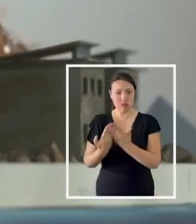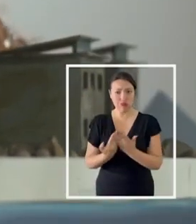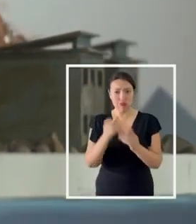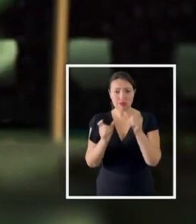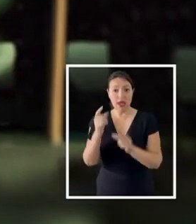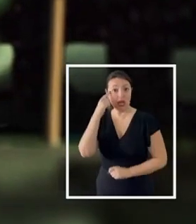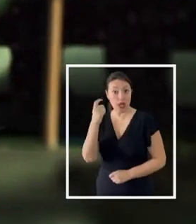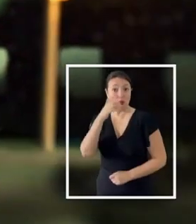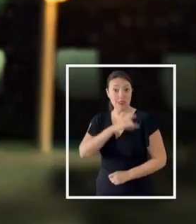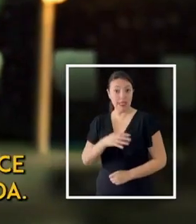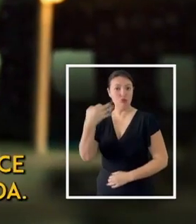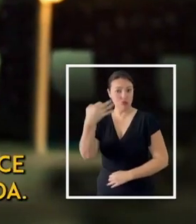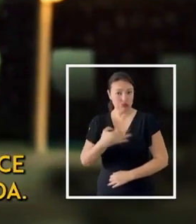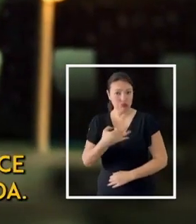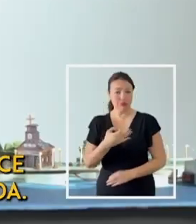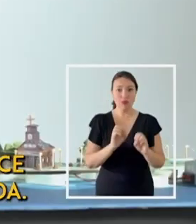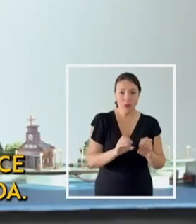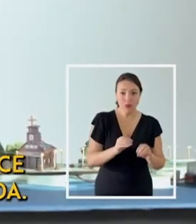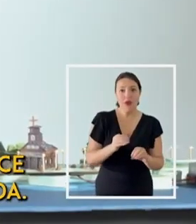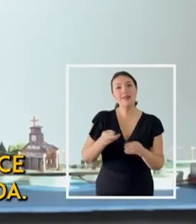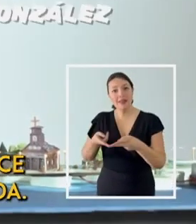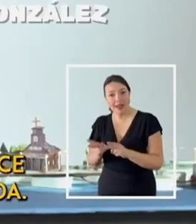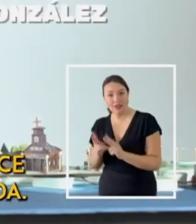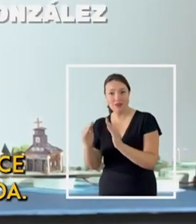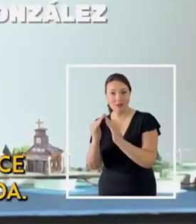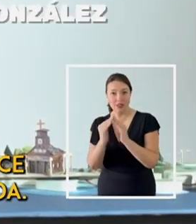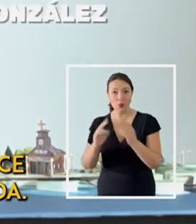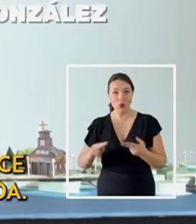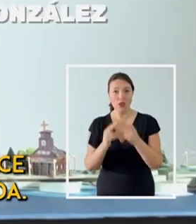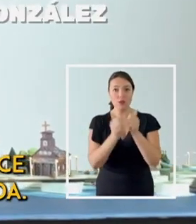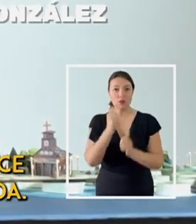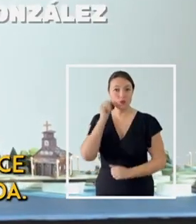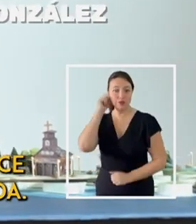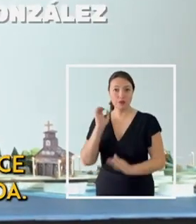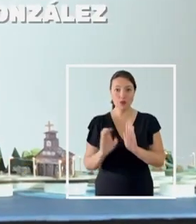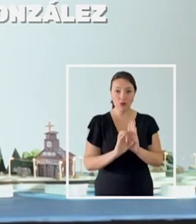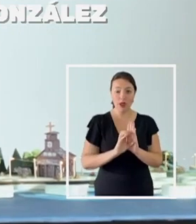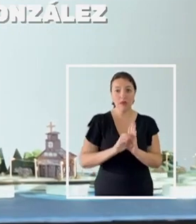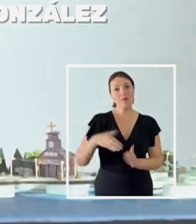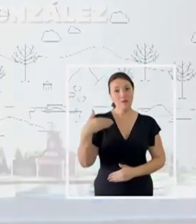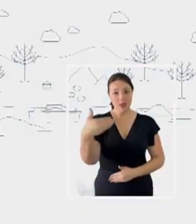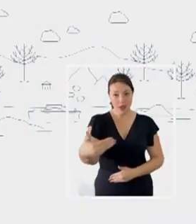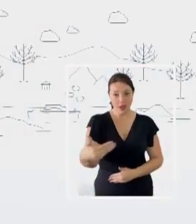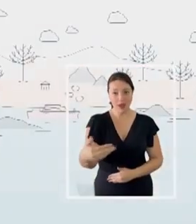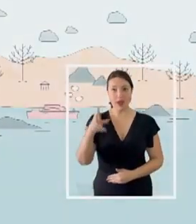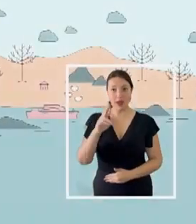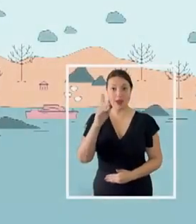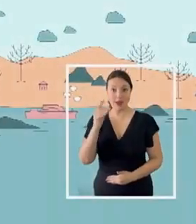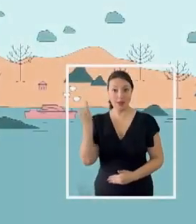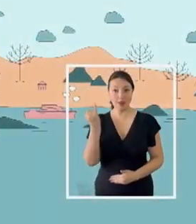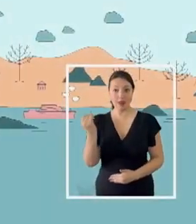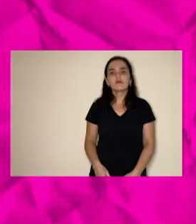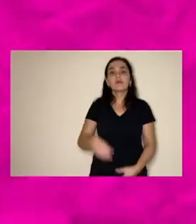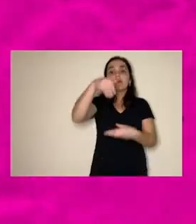un buen futuro A nuestros estudiantes Creemos en un Chile Donde se garantice La educación Y el derecho a la vivienda Construyamos juntas y juntos La